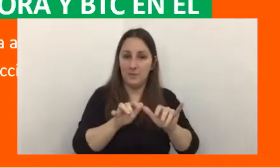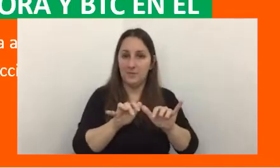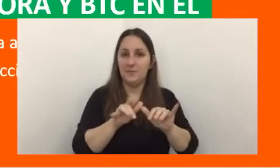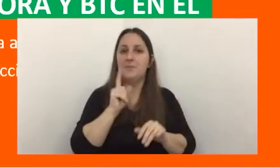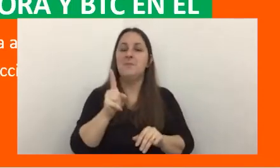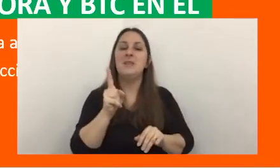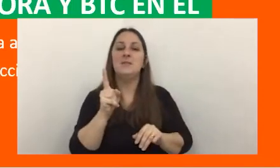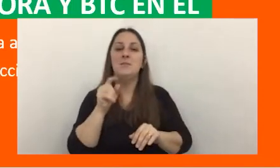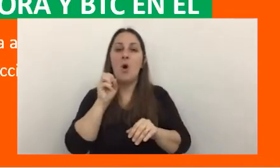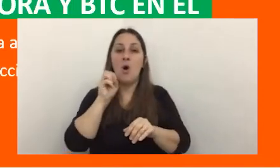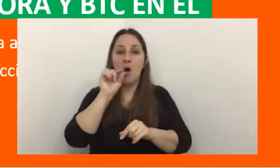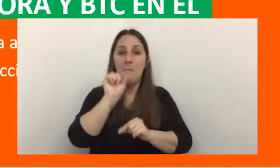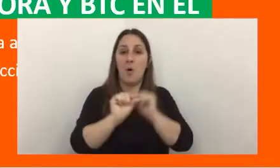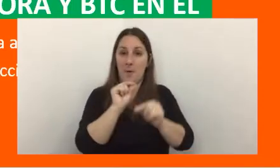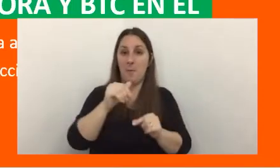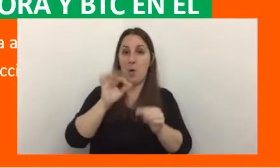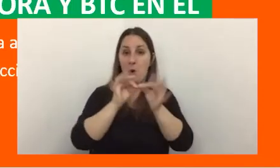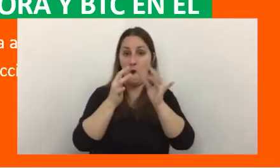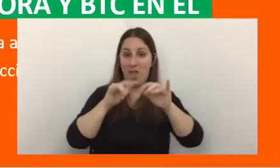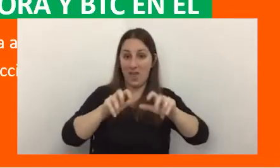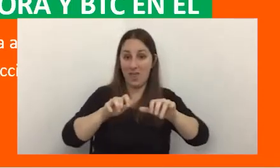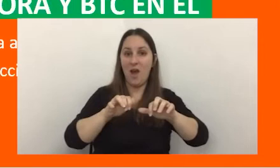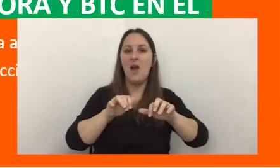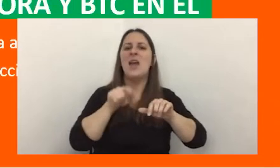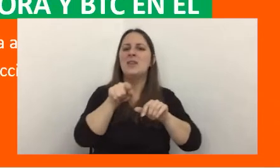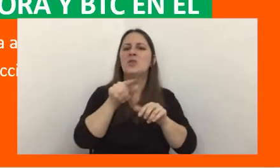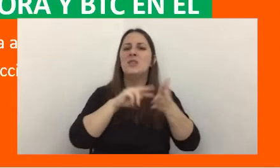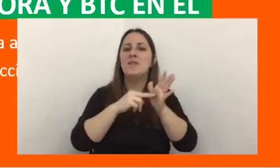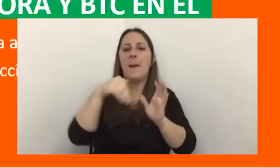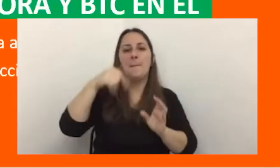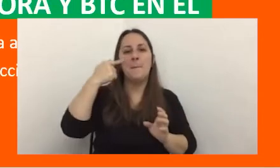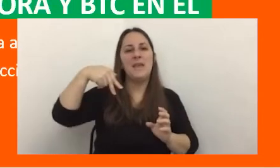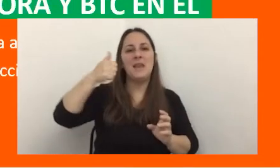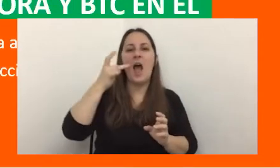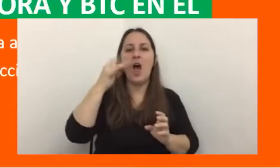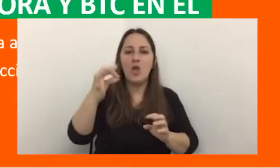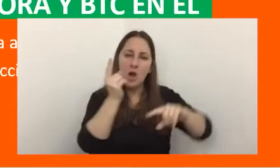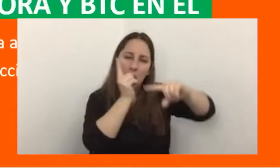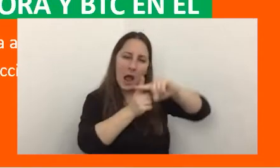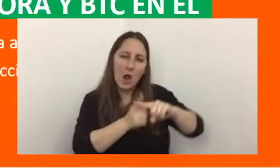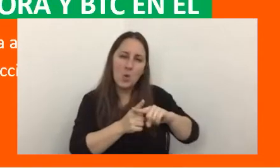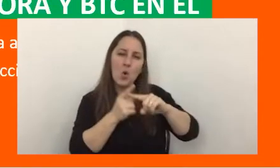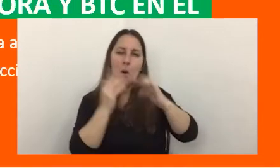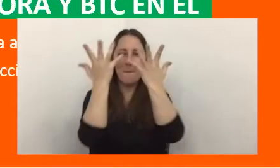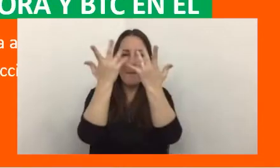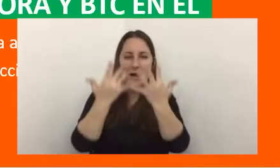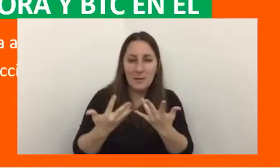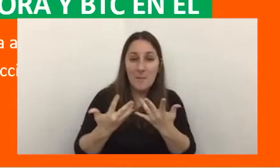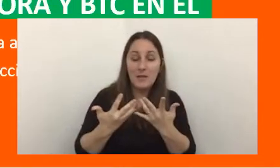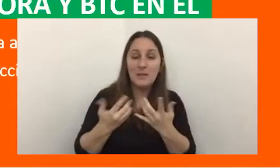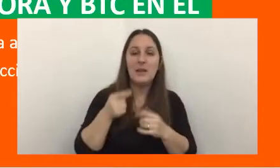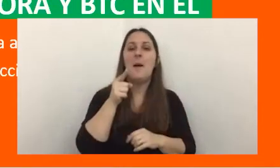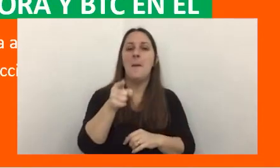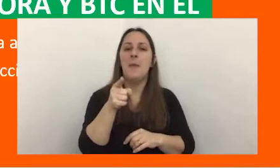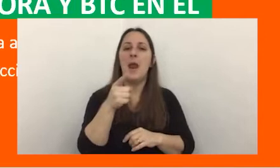minado de criptomoneda es la acción de ejecutar cálculos matemáticos para